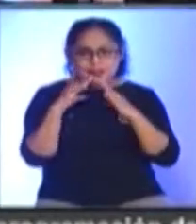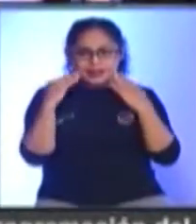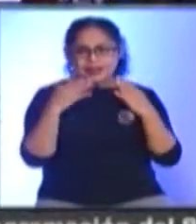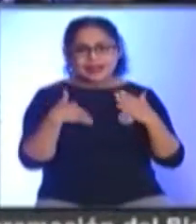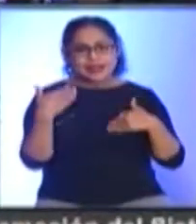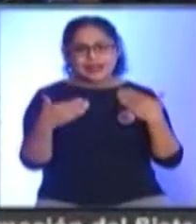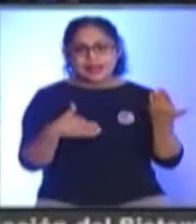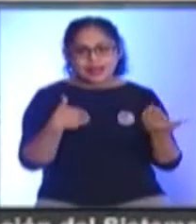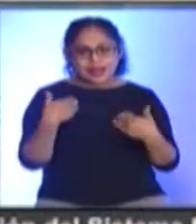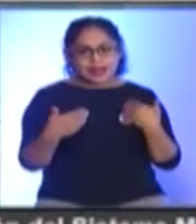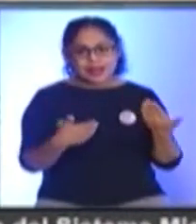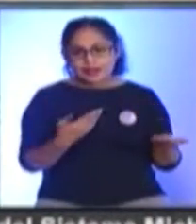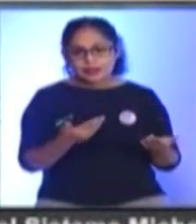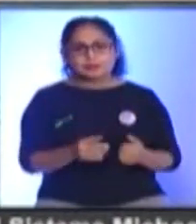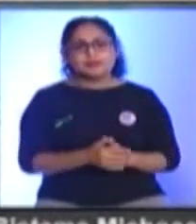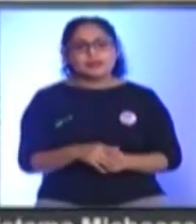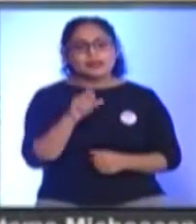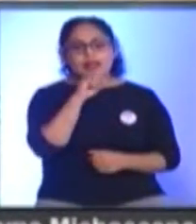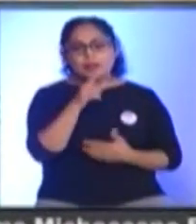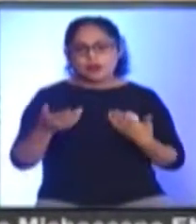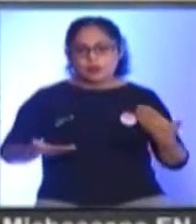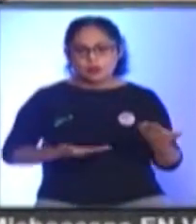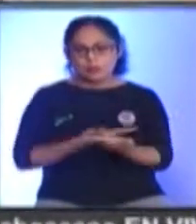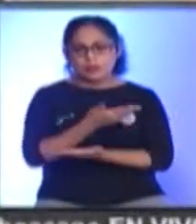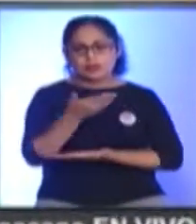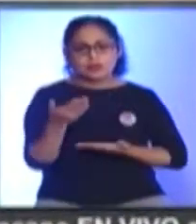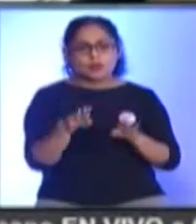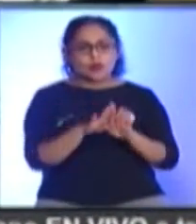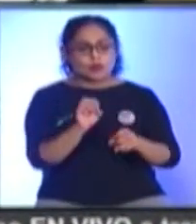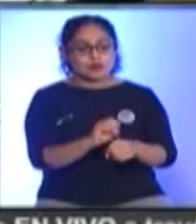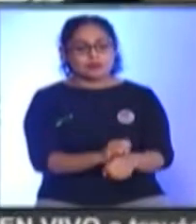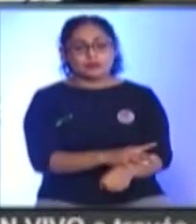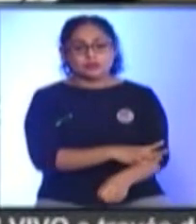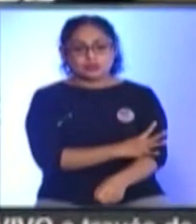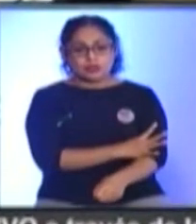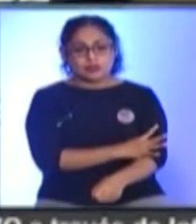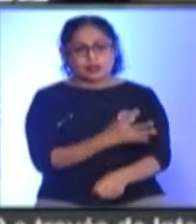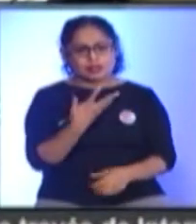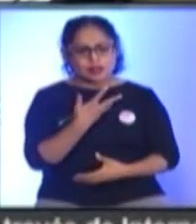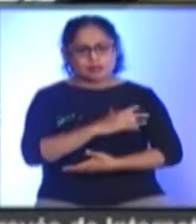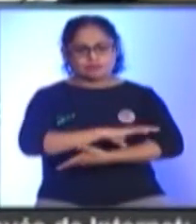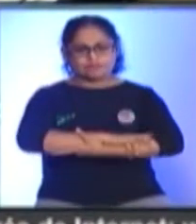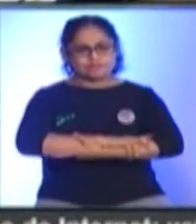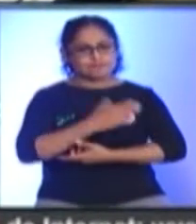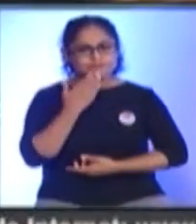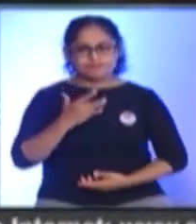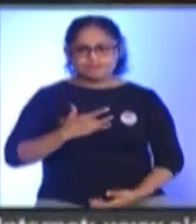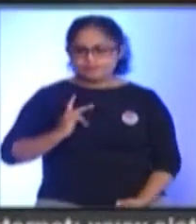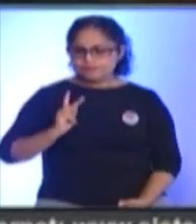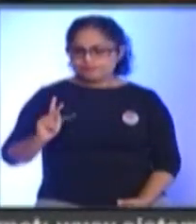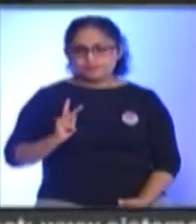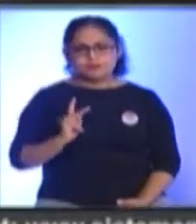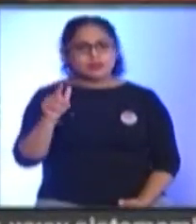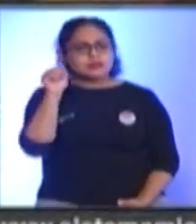premio O triunfa En un estadio Y compartimos Con ellos La emoción Ejercitamos La solidaridad Y la empatía Siempre En